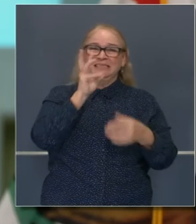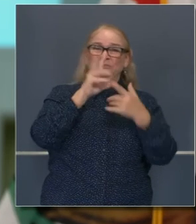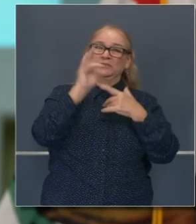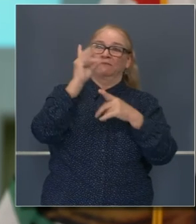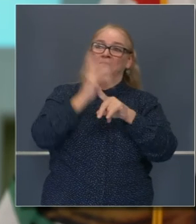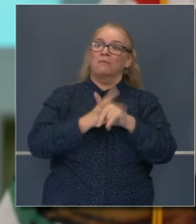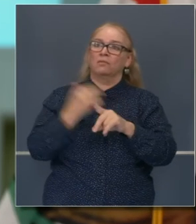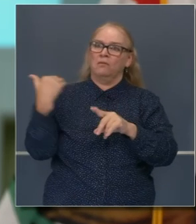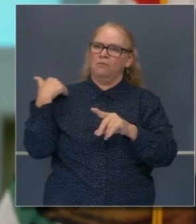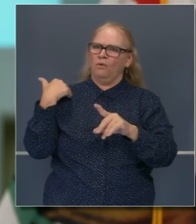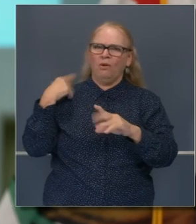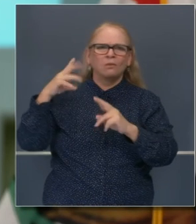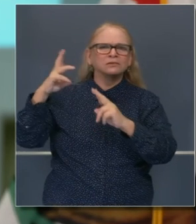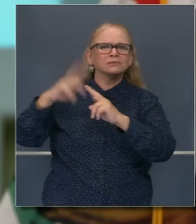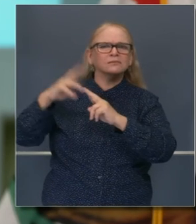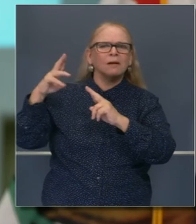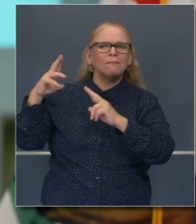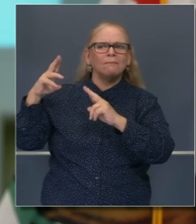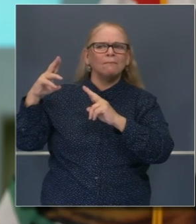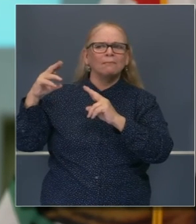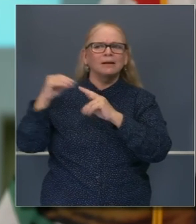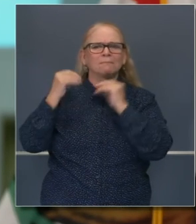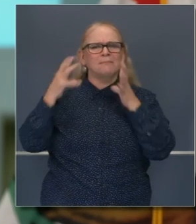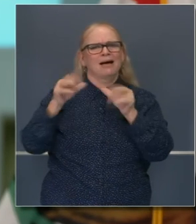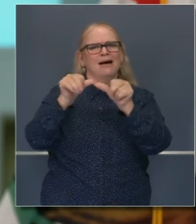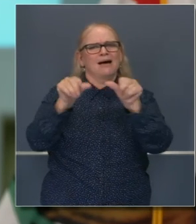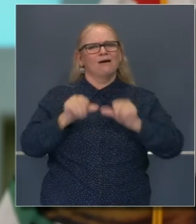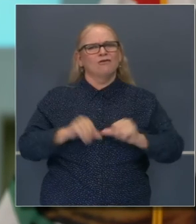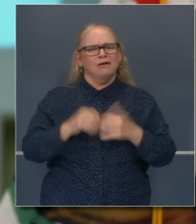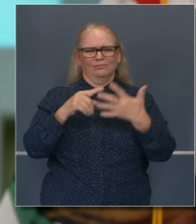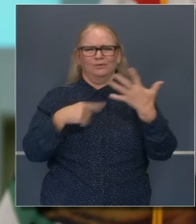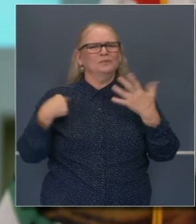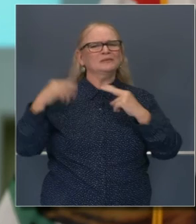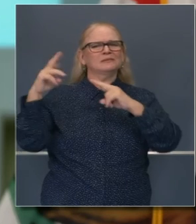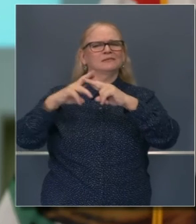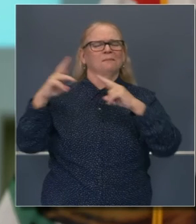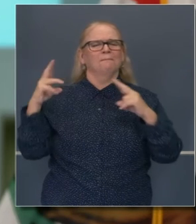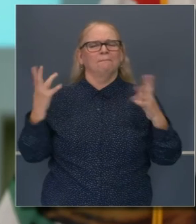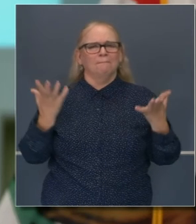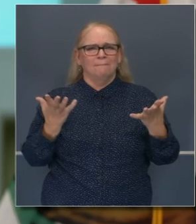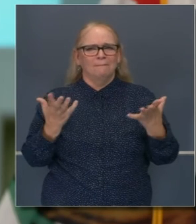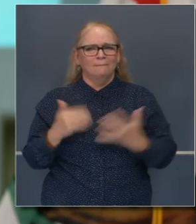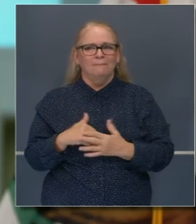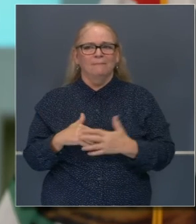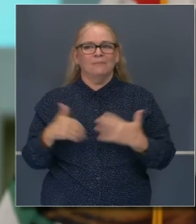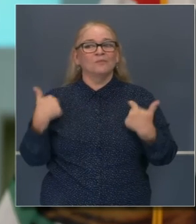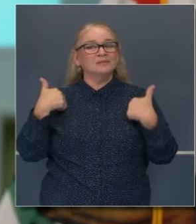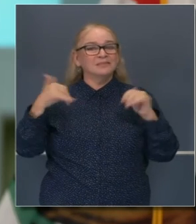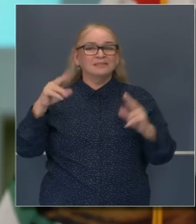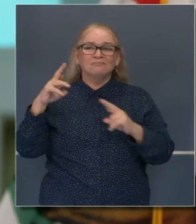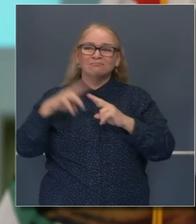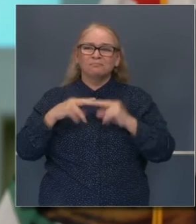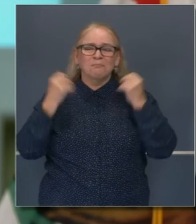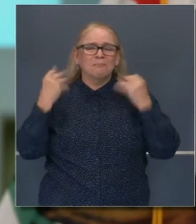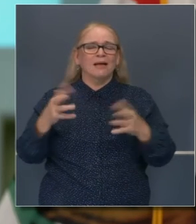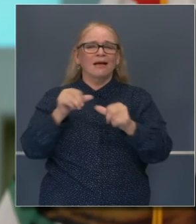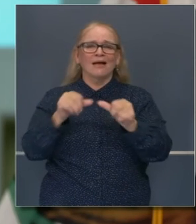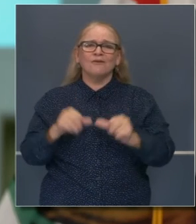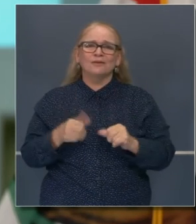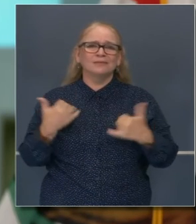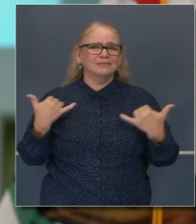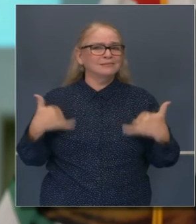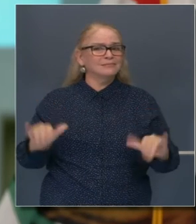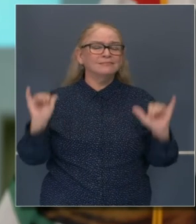siete meses estaba dominando en tantos distintos sectores. Y esos credos fundamentales del Estado